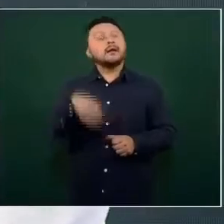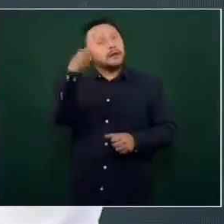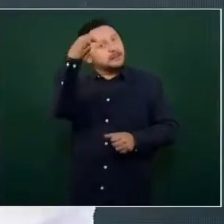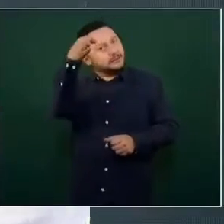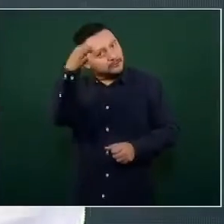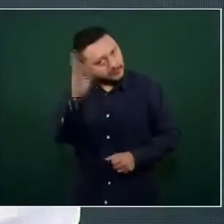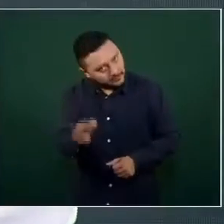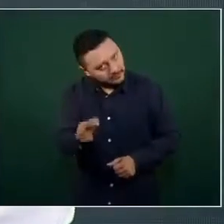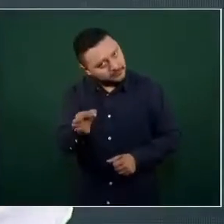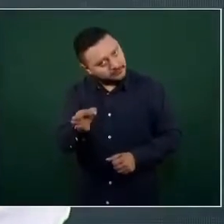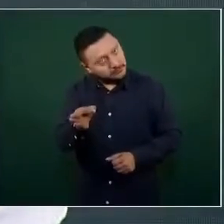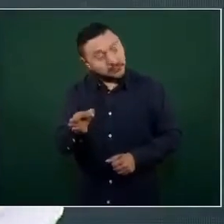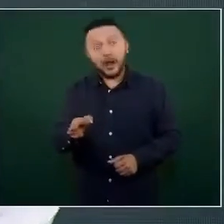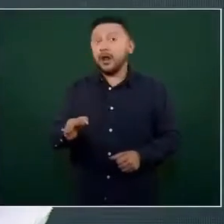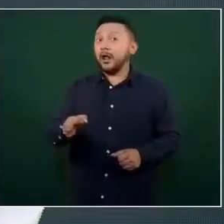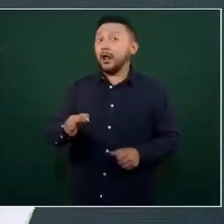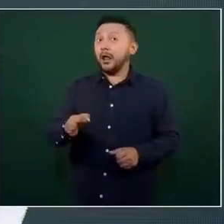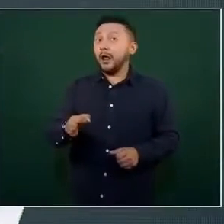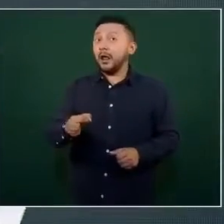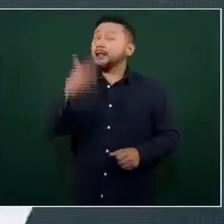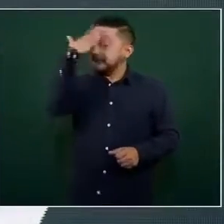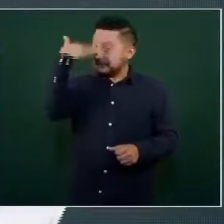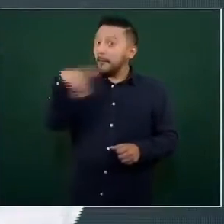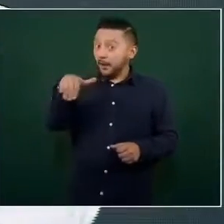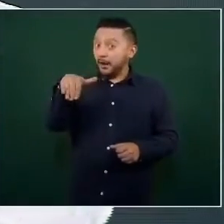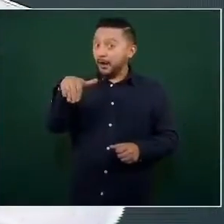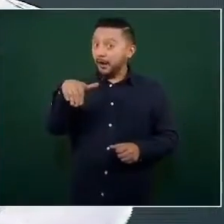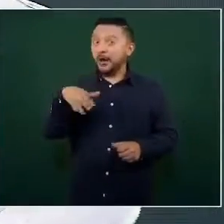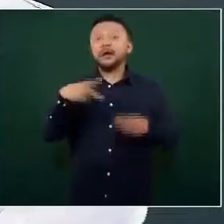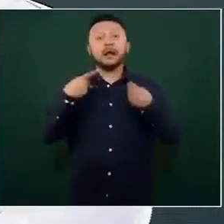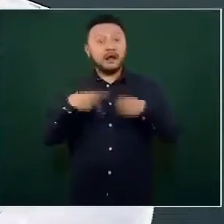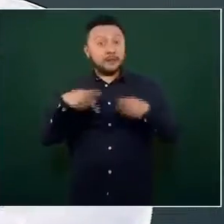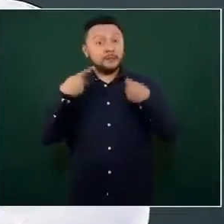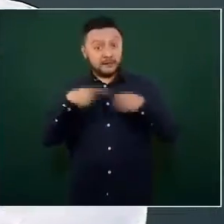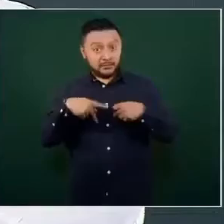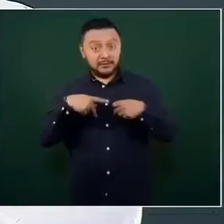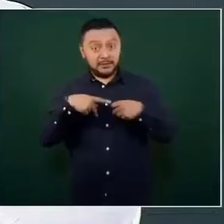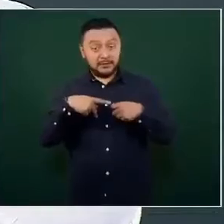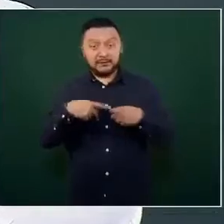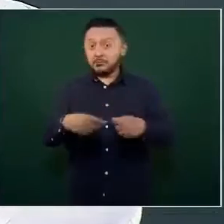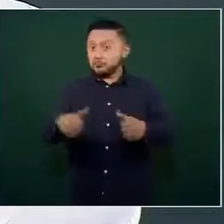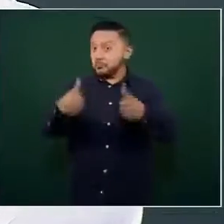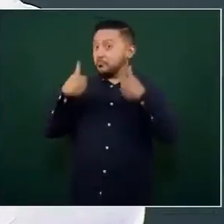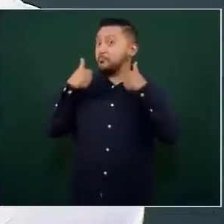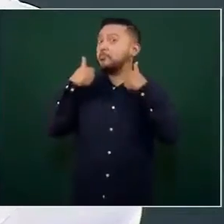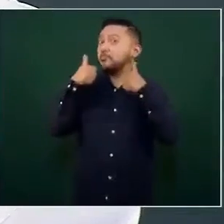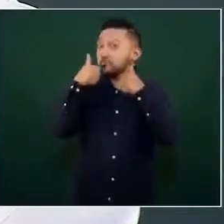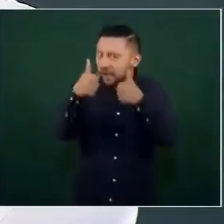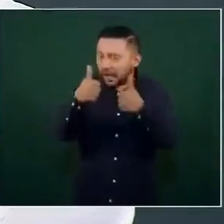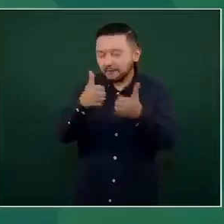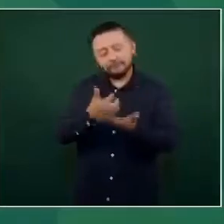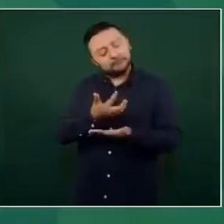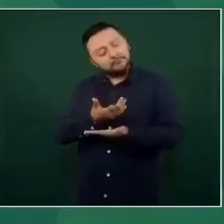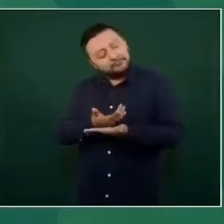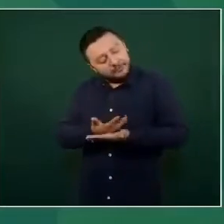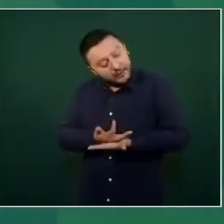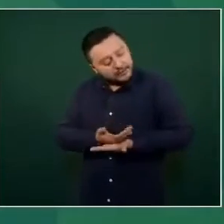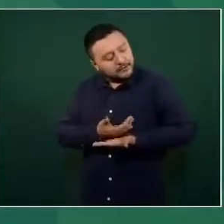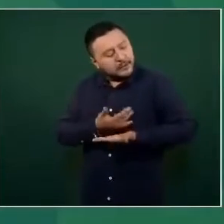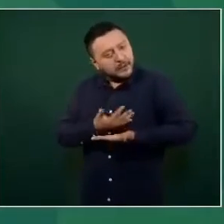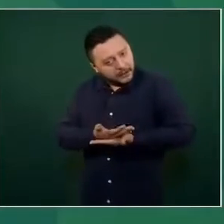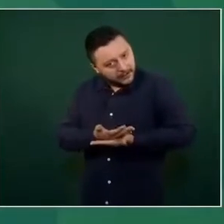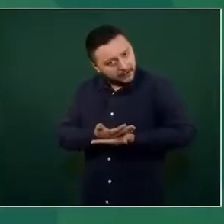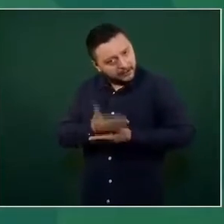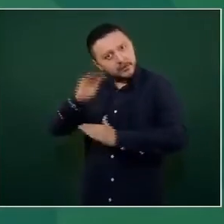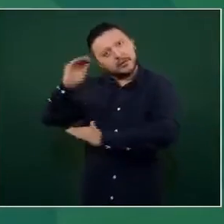la gente se portó muy bien, de manera responsable, esperaron de acuerdo a las